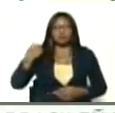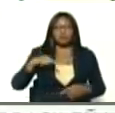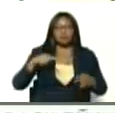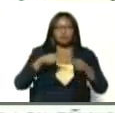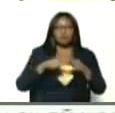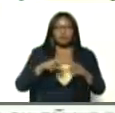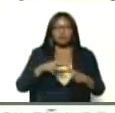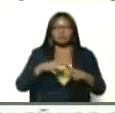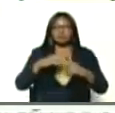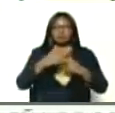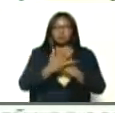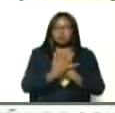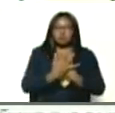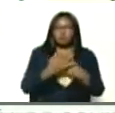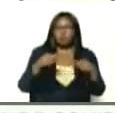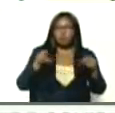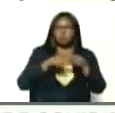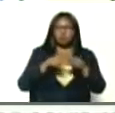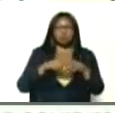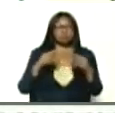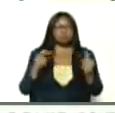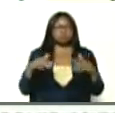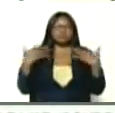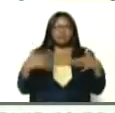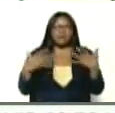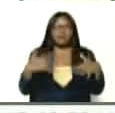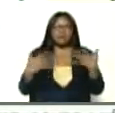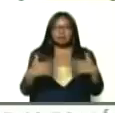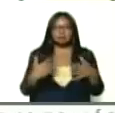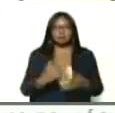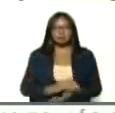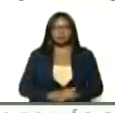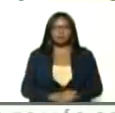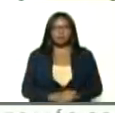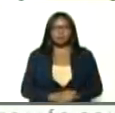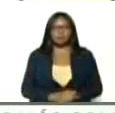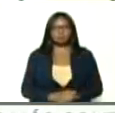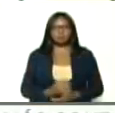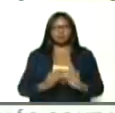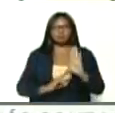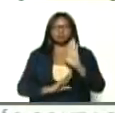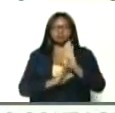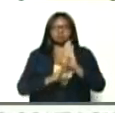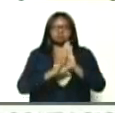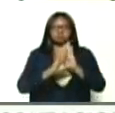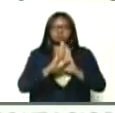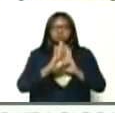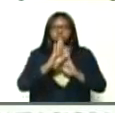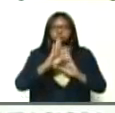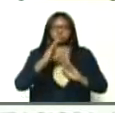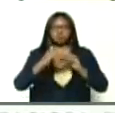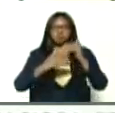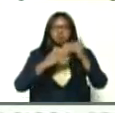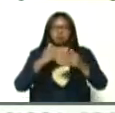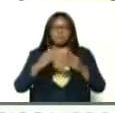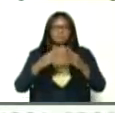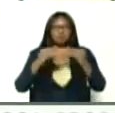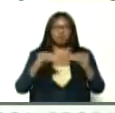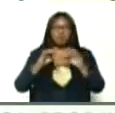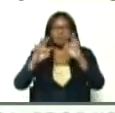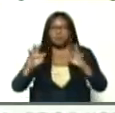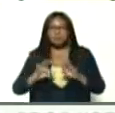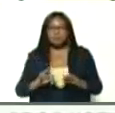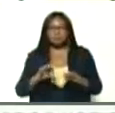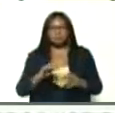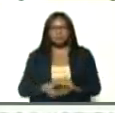una situación también, de alerta, y, fue creciendo, por todo ese eje,